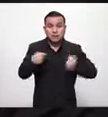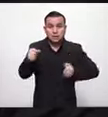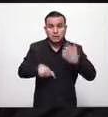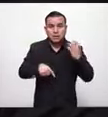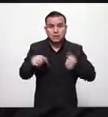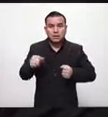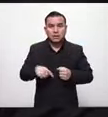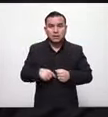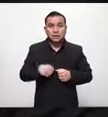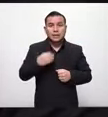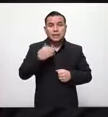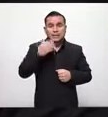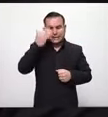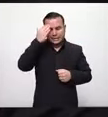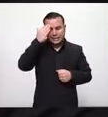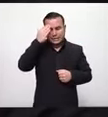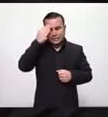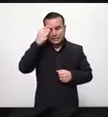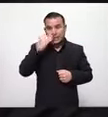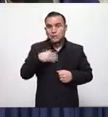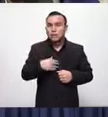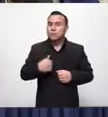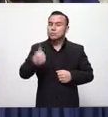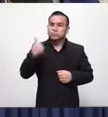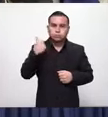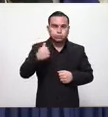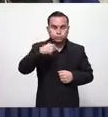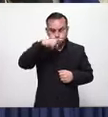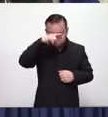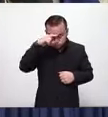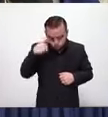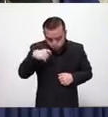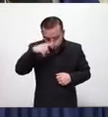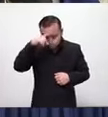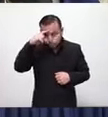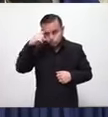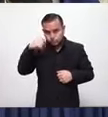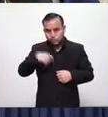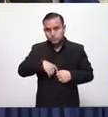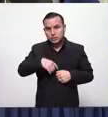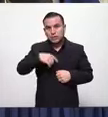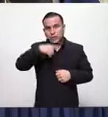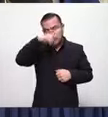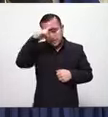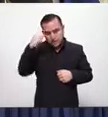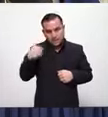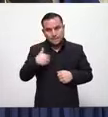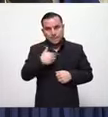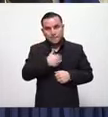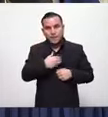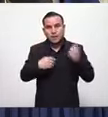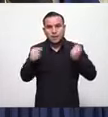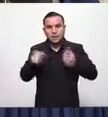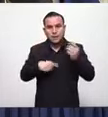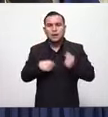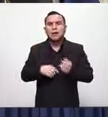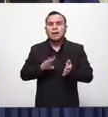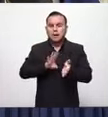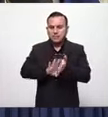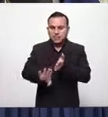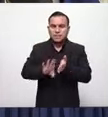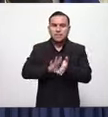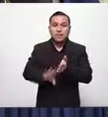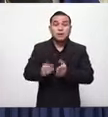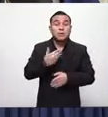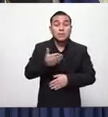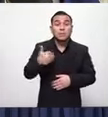es un gran un gran titular y le hemos pedido un refuerzo presupuestario para